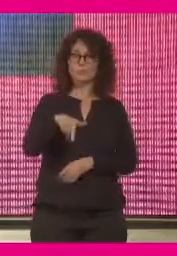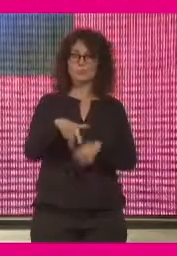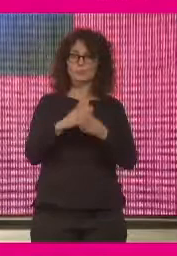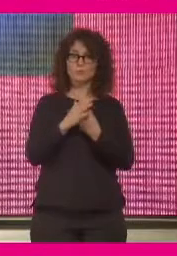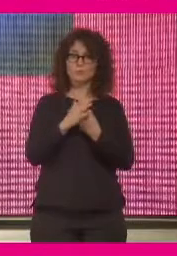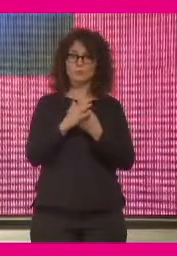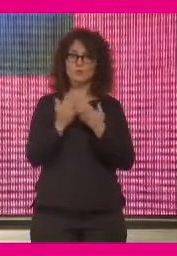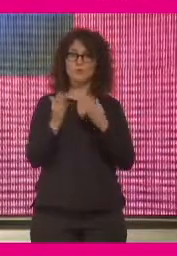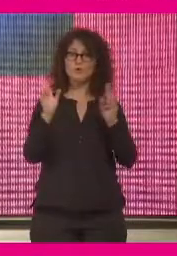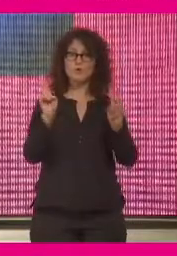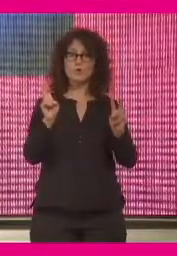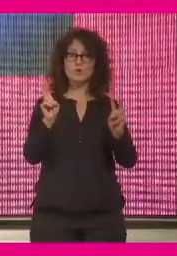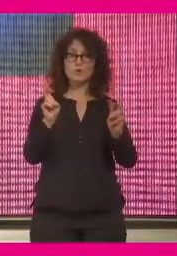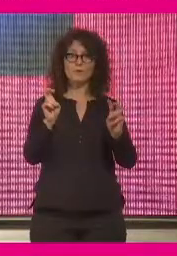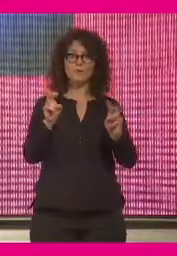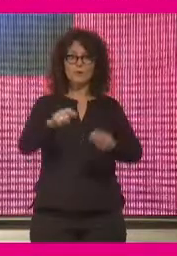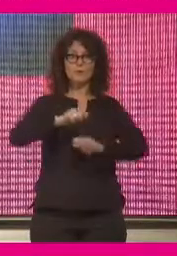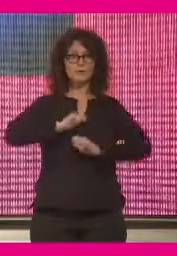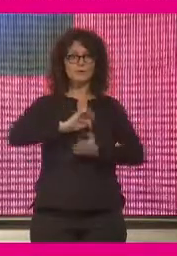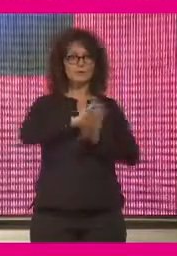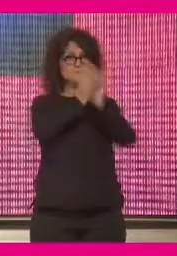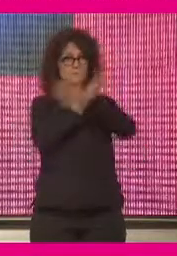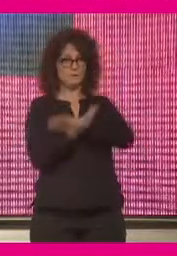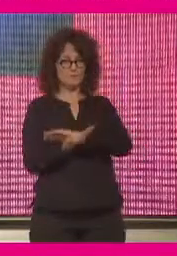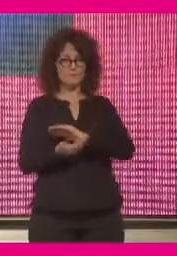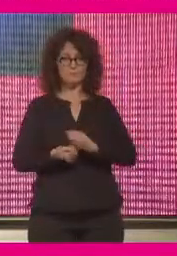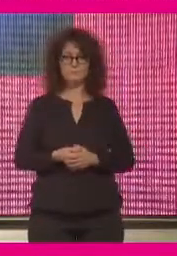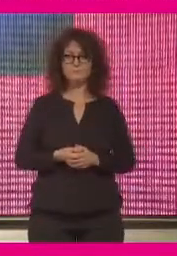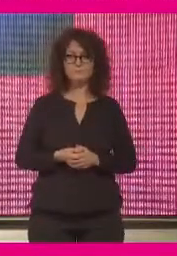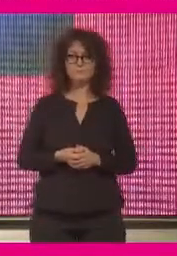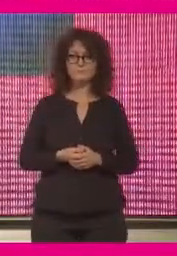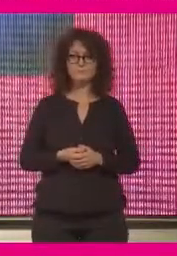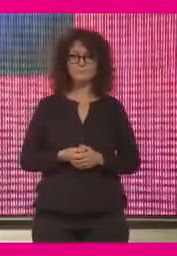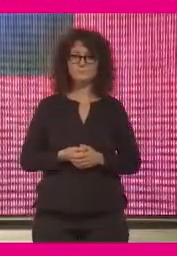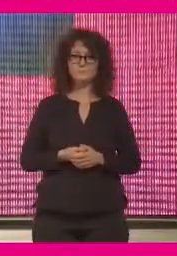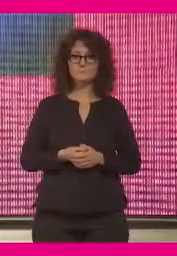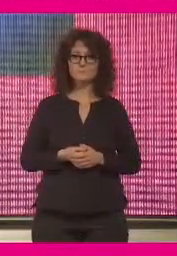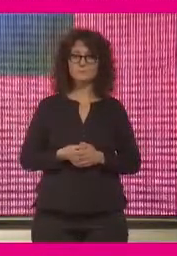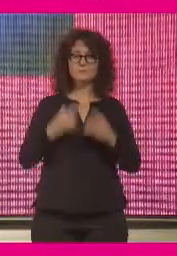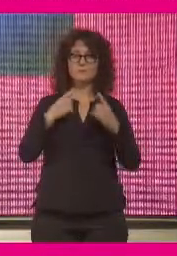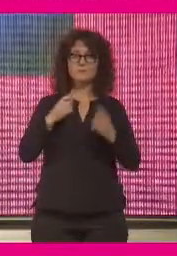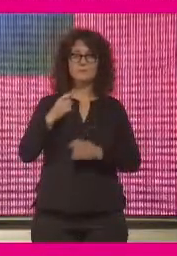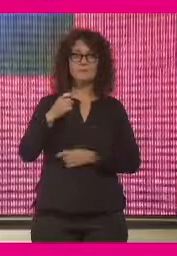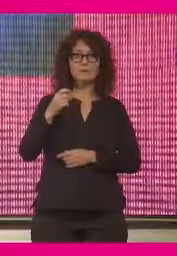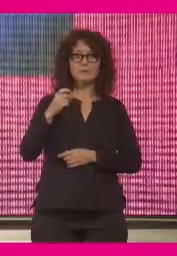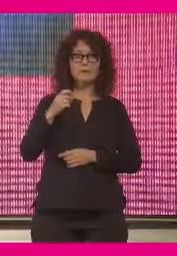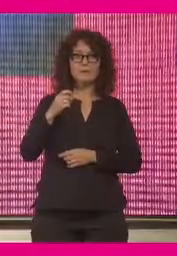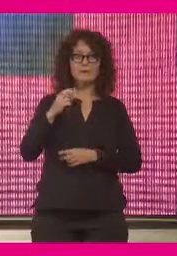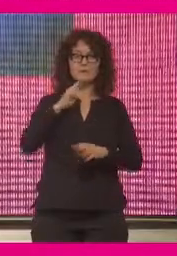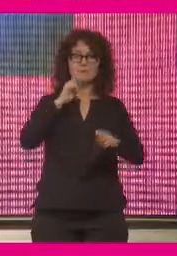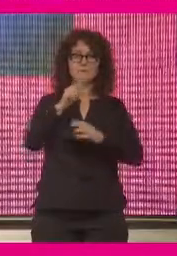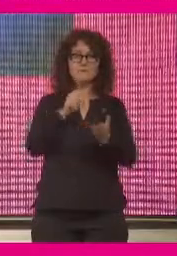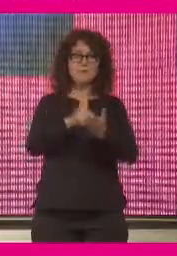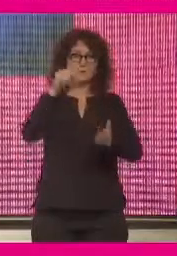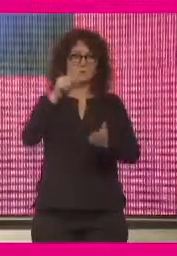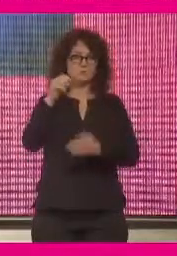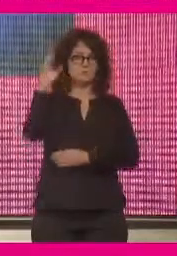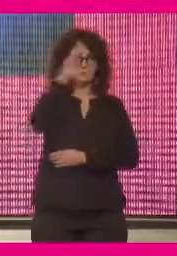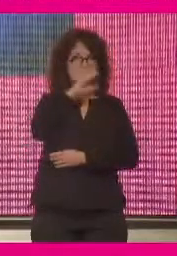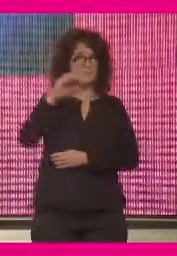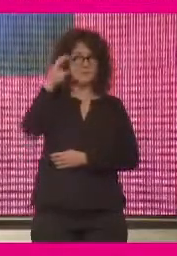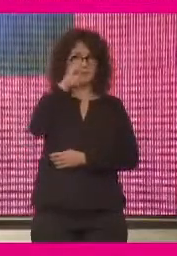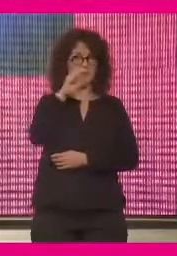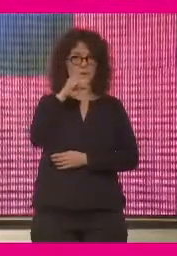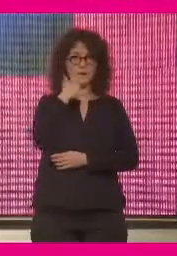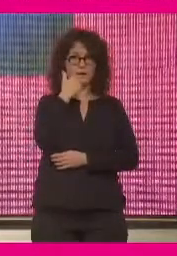sido absolutamente novedoso y transformador. Ha requerido de la ciencia una respuesta en un tiempo récord. Hay algo a lo que no